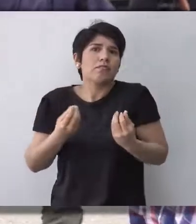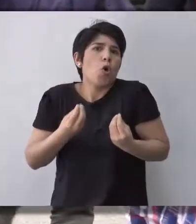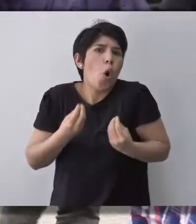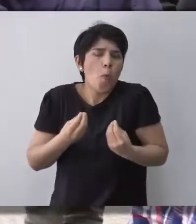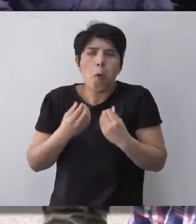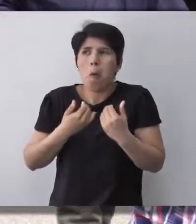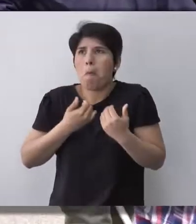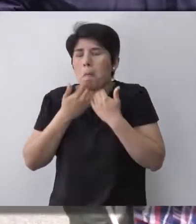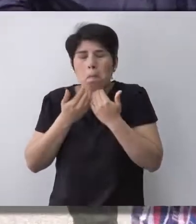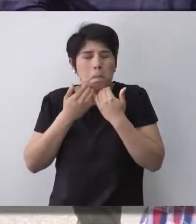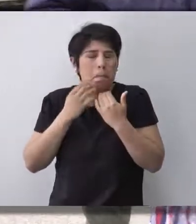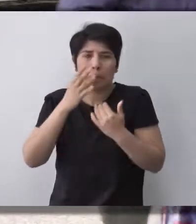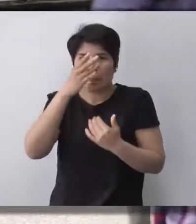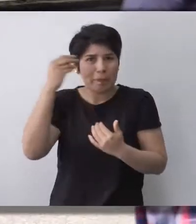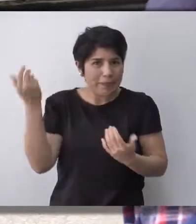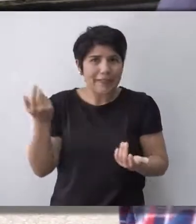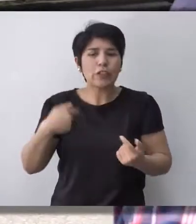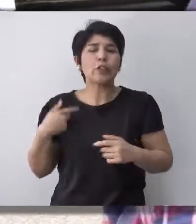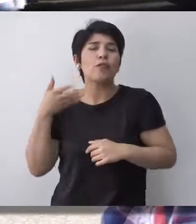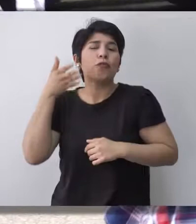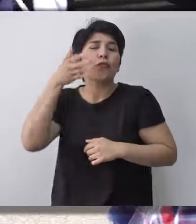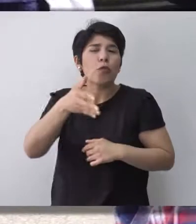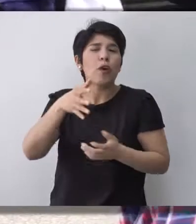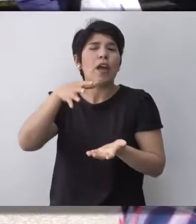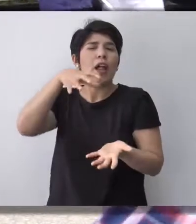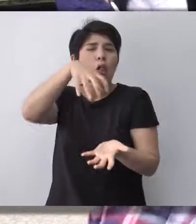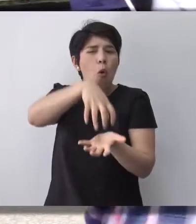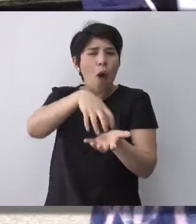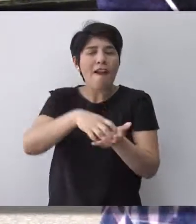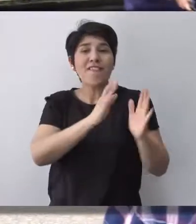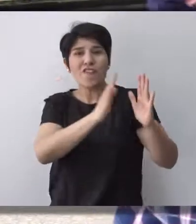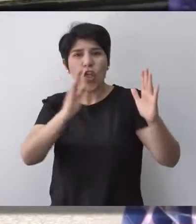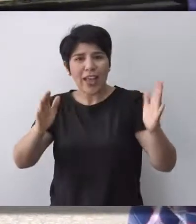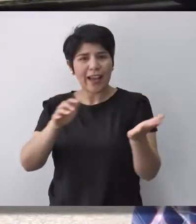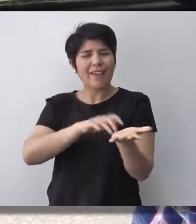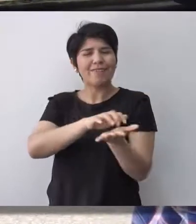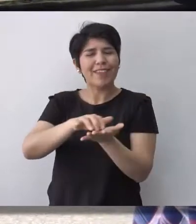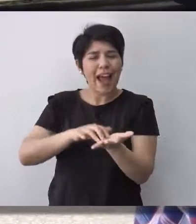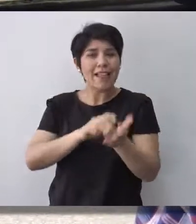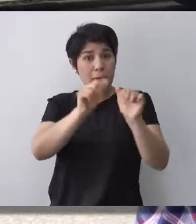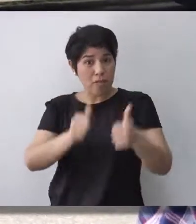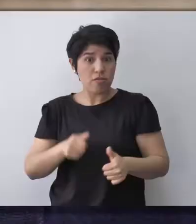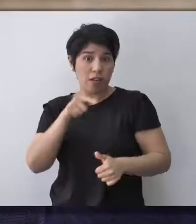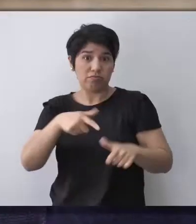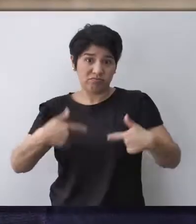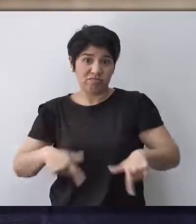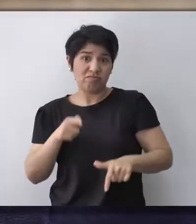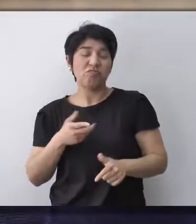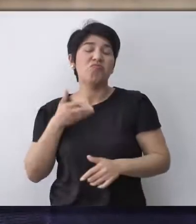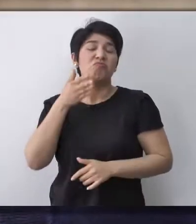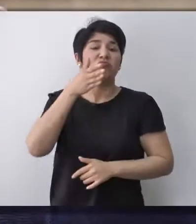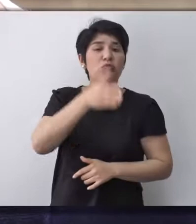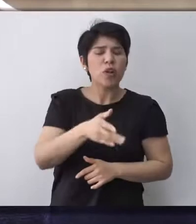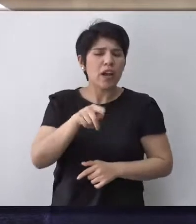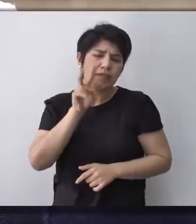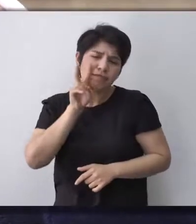no sé cómo, porque no me acuerdo, fui a la Biblioteca Brailes de Maldonado, que está en la